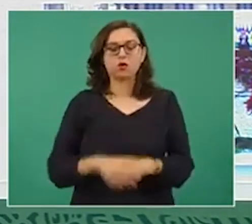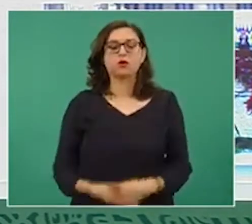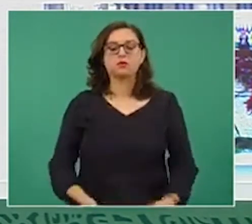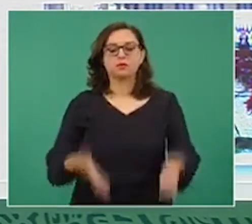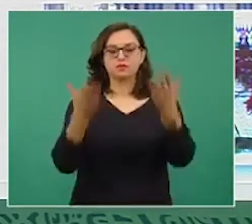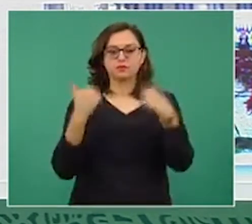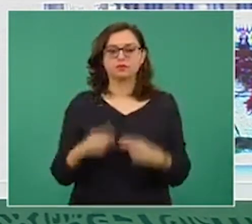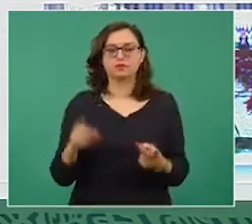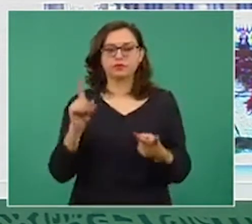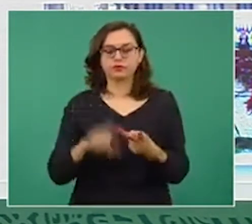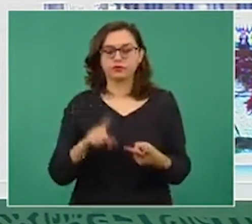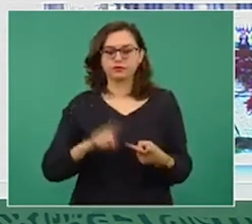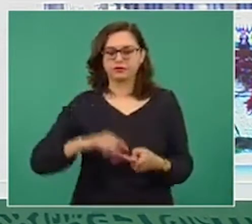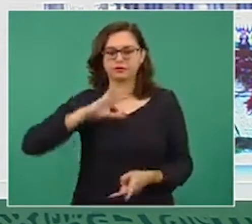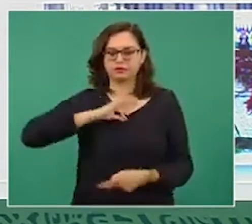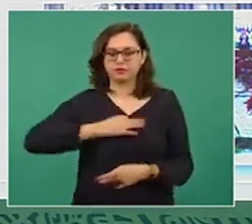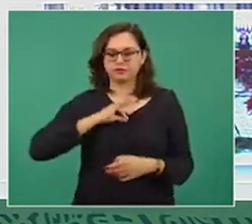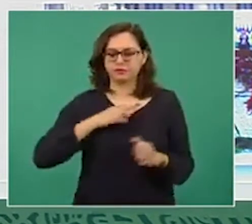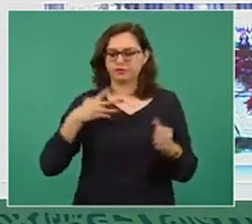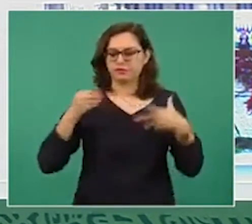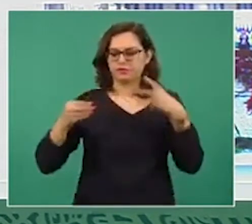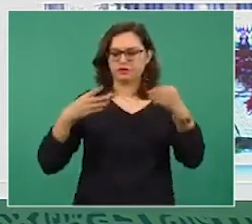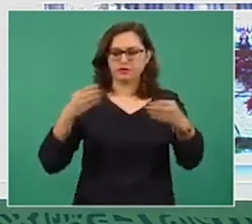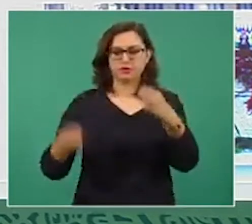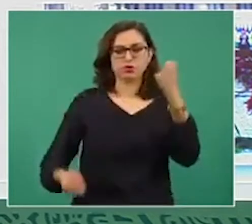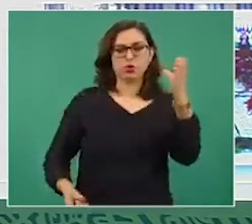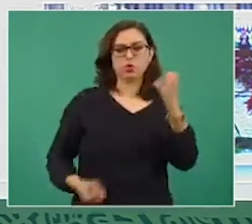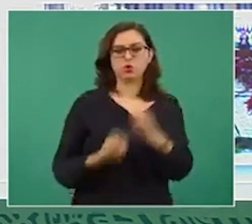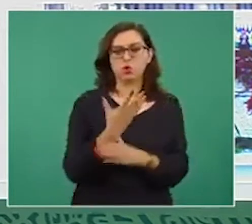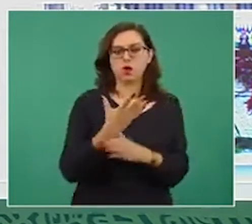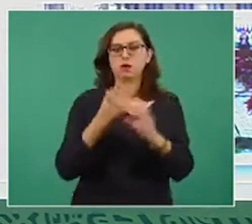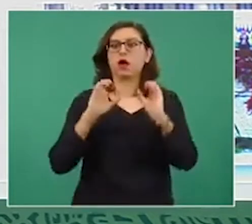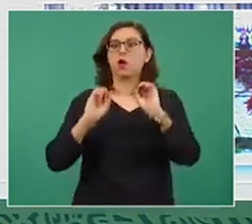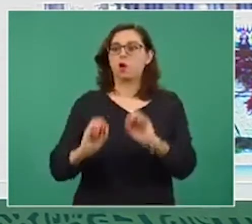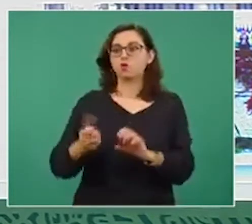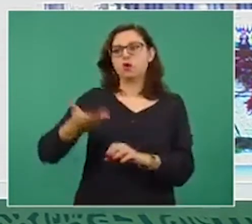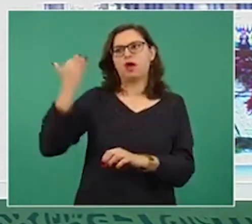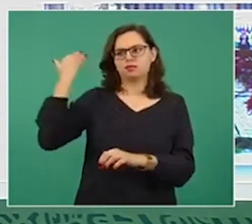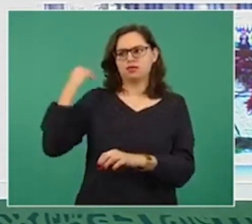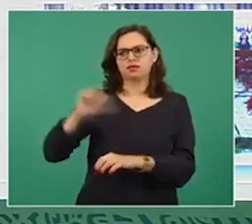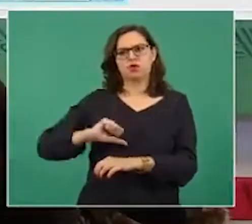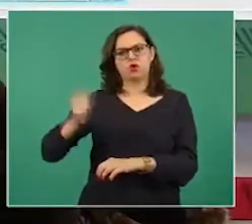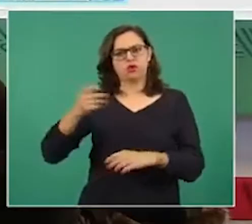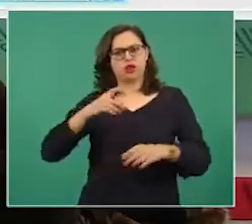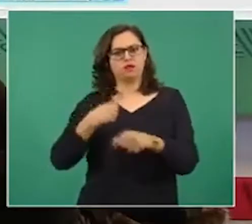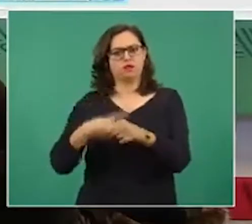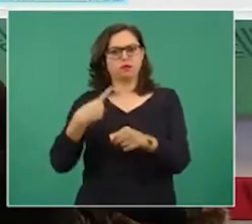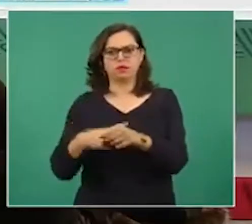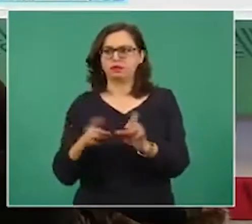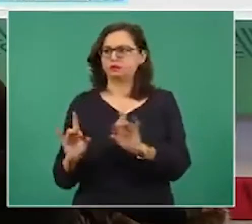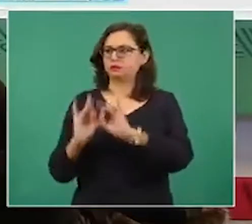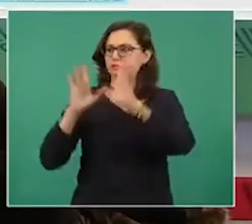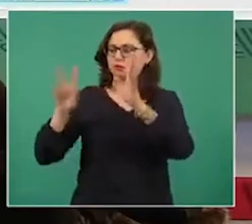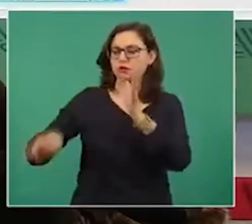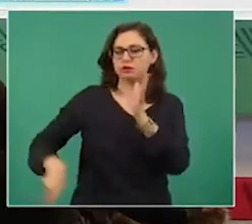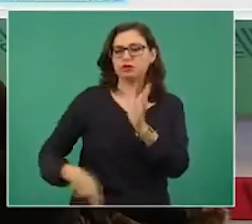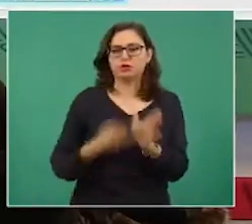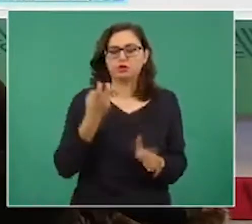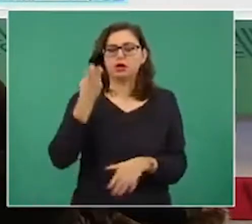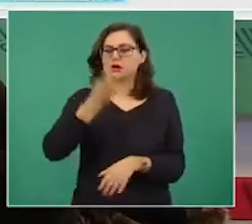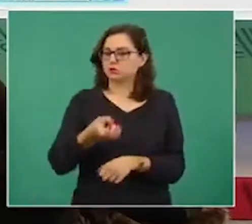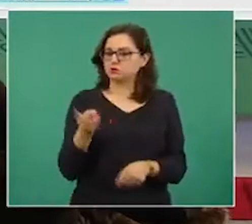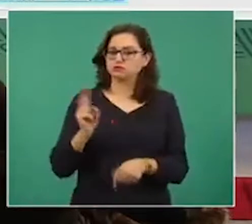en agentes infecciosos y enfermedades emergentes y reemergentes de la CELAC. Esto se va a hacer permanente lo que organizamos para